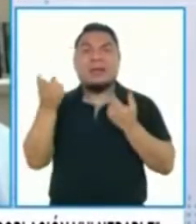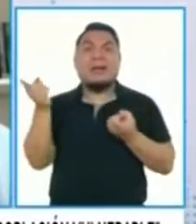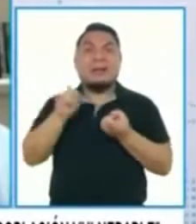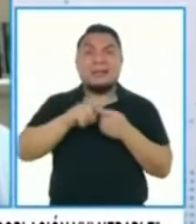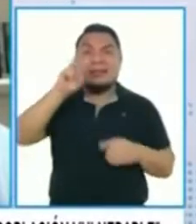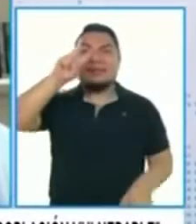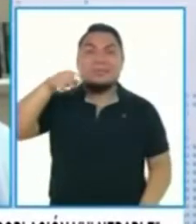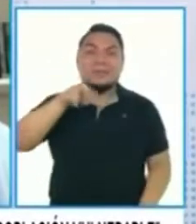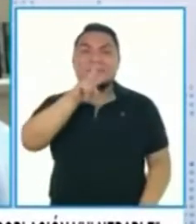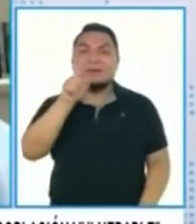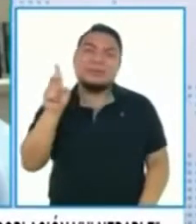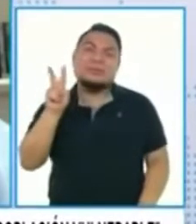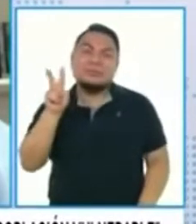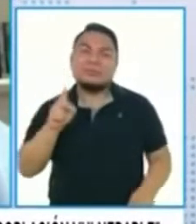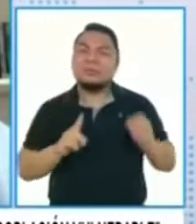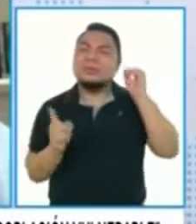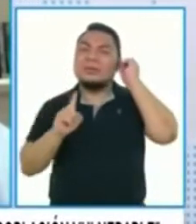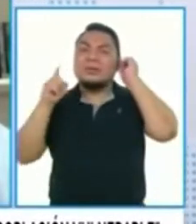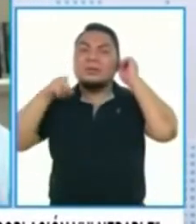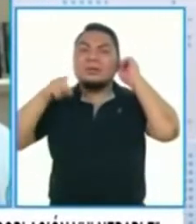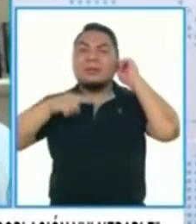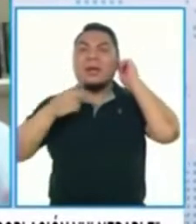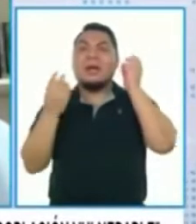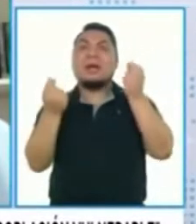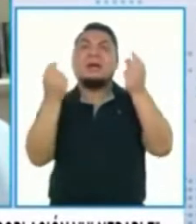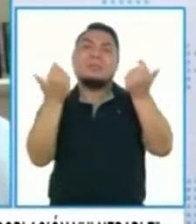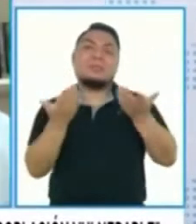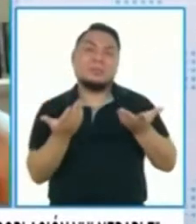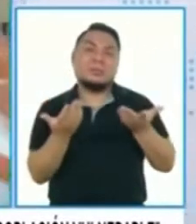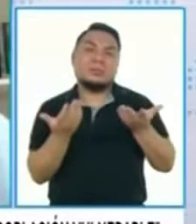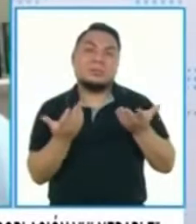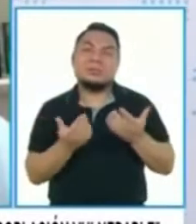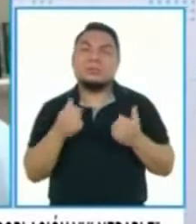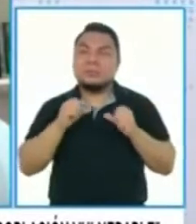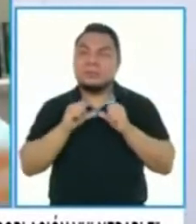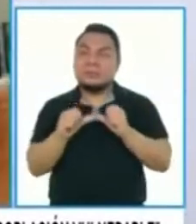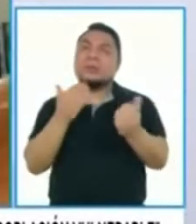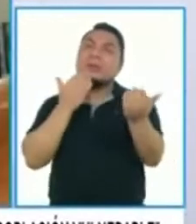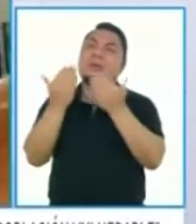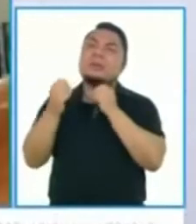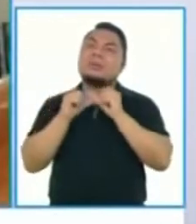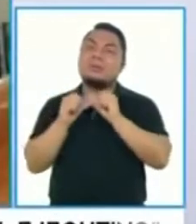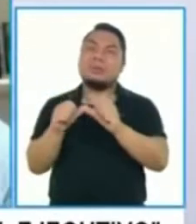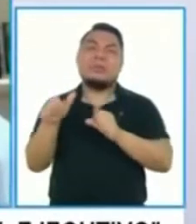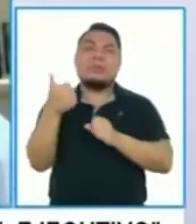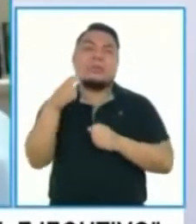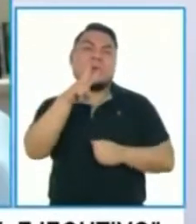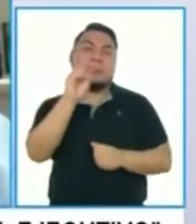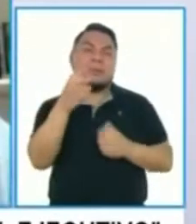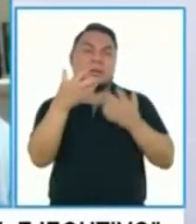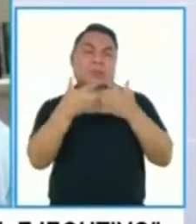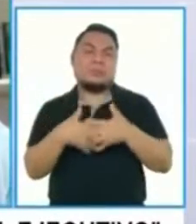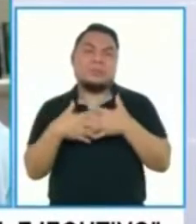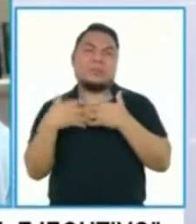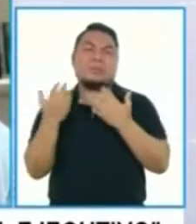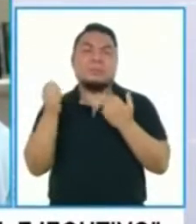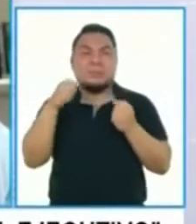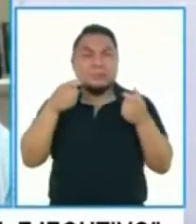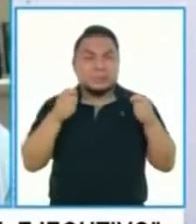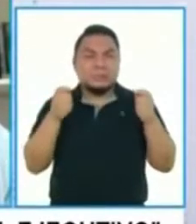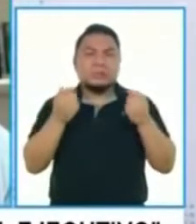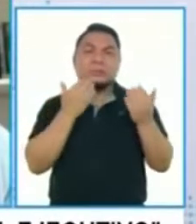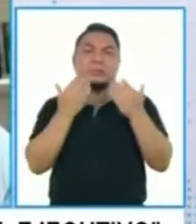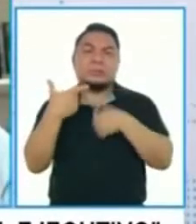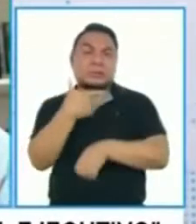2022, no necesitamos apurarnos. Vamos a seguir con las negociaciones con las otras 20 empresas que están tratando de